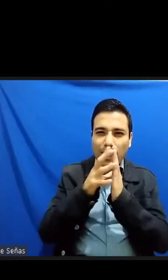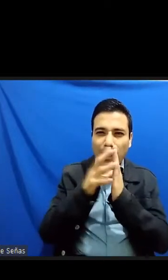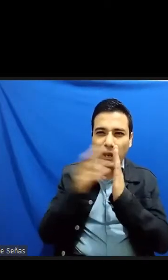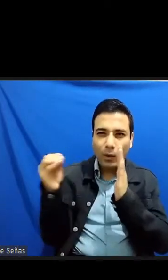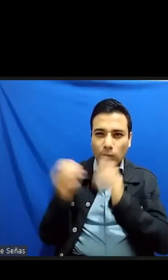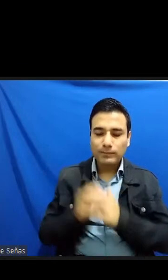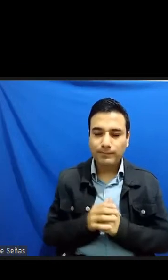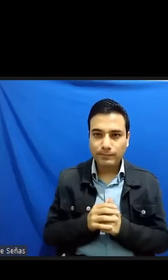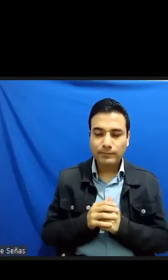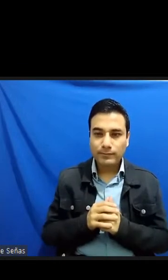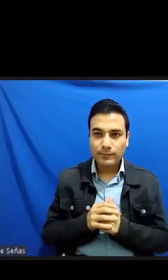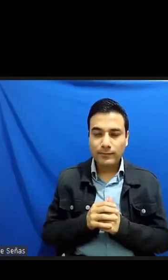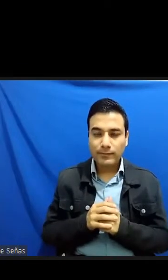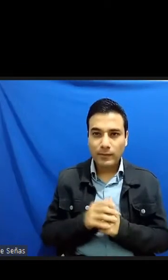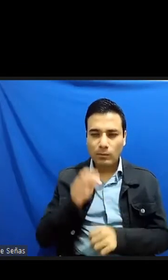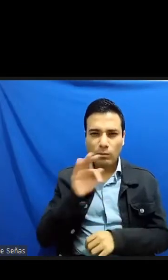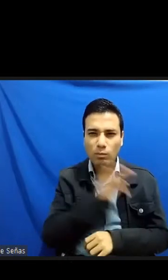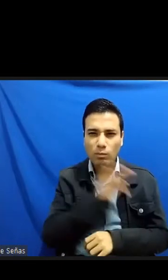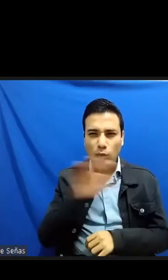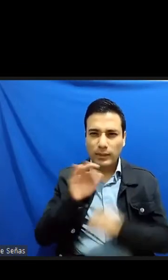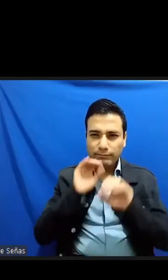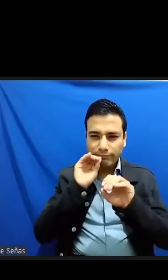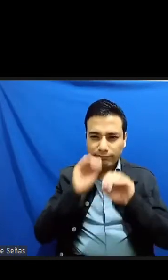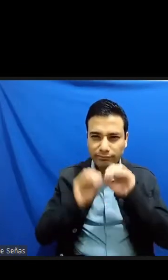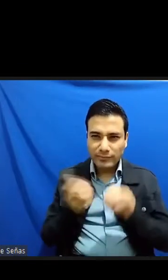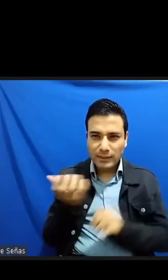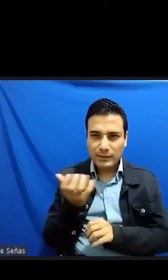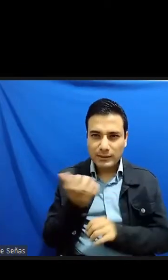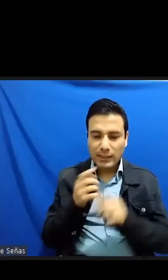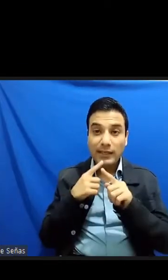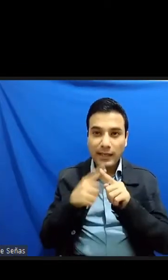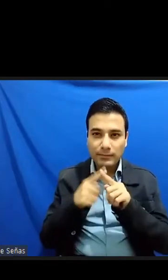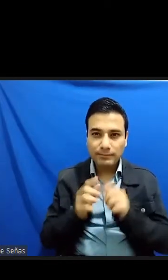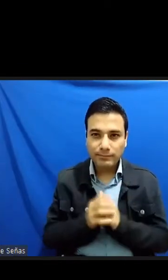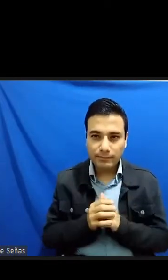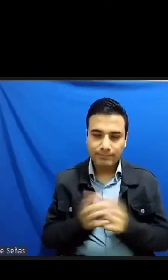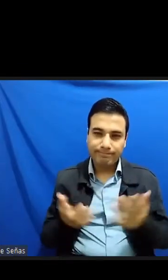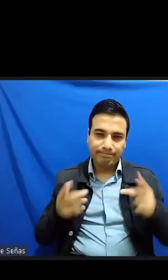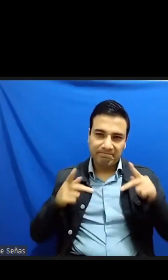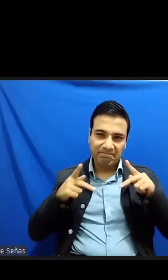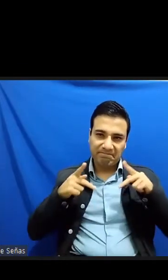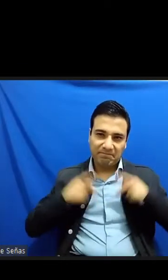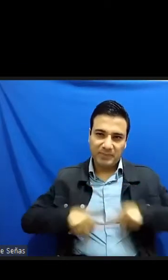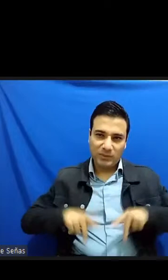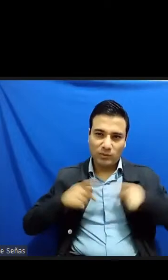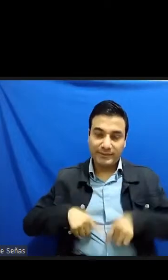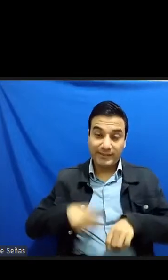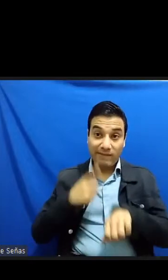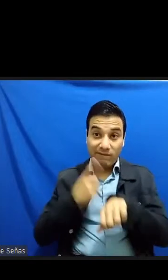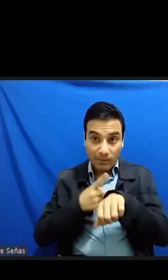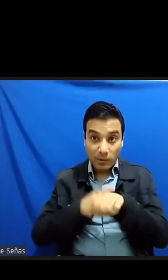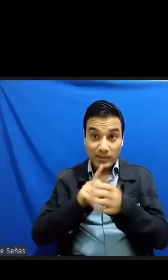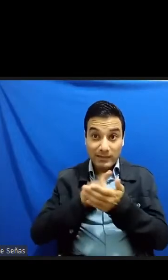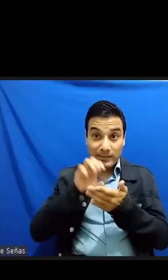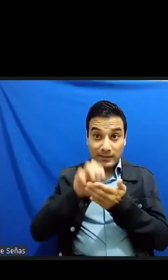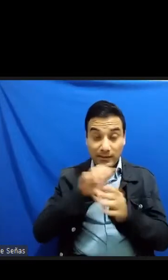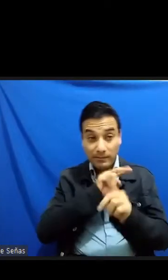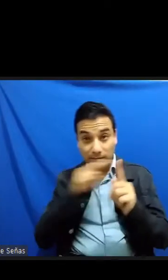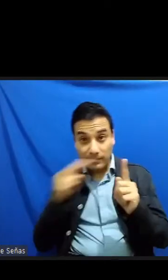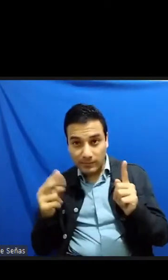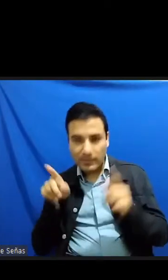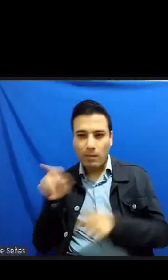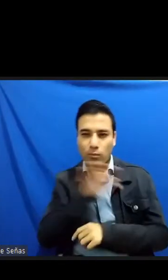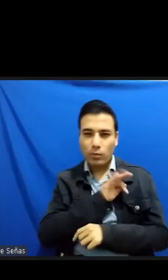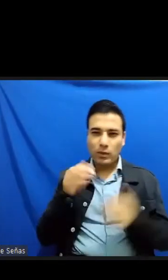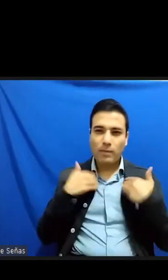realizar quien ve el mundo desde la perspectiva del lisiado de quien es consciente que ha